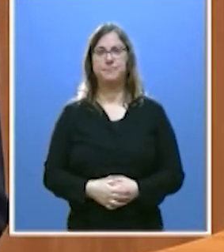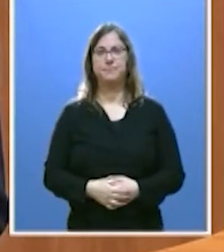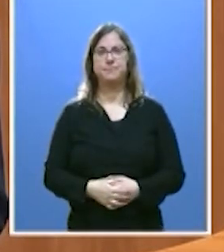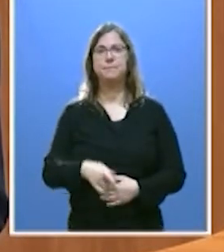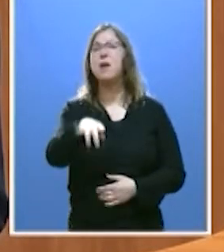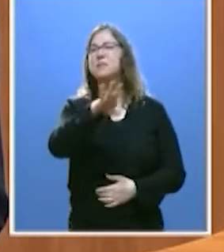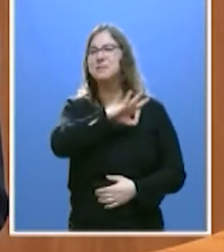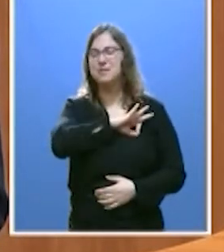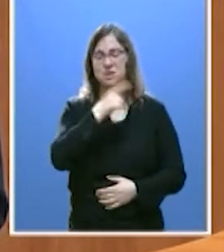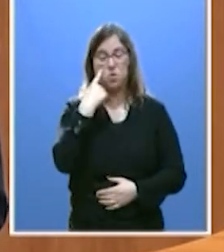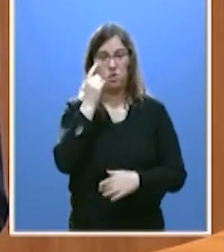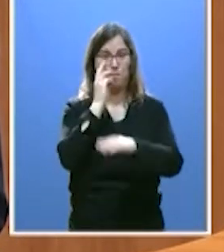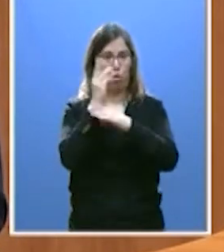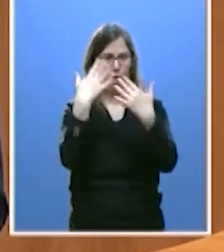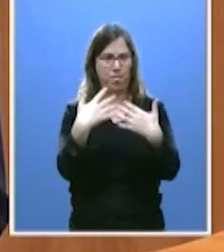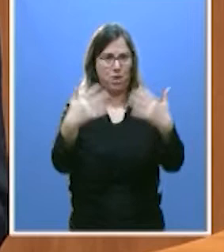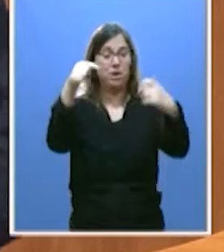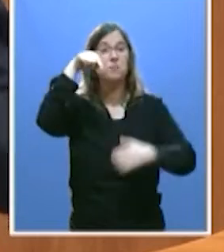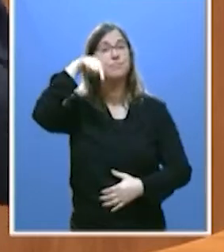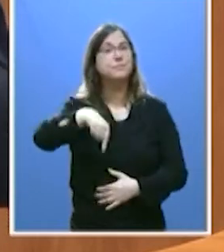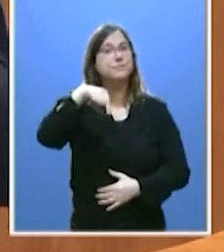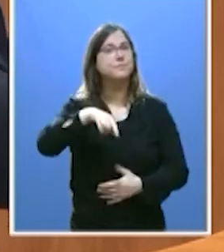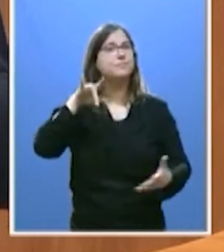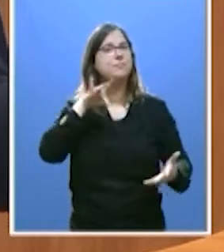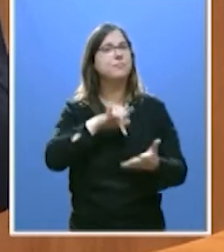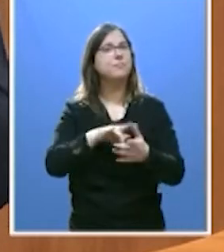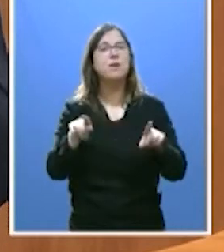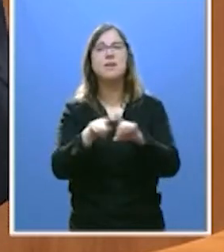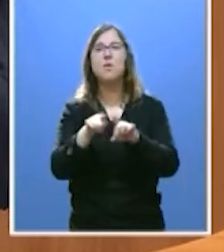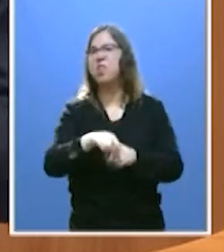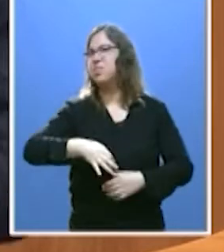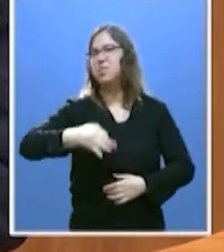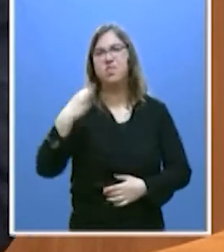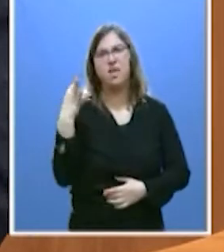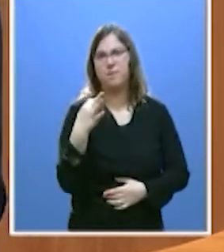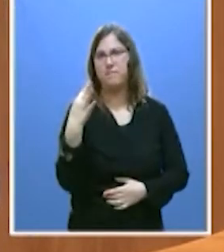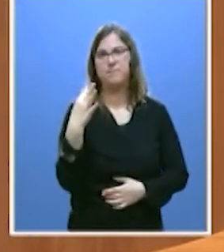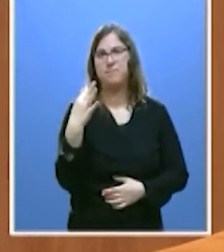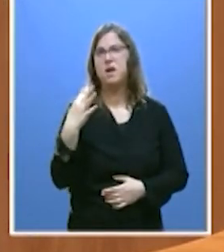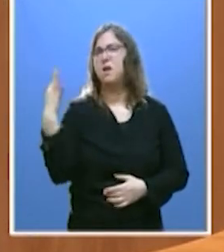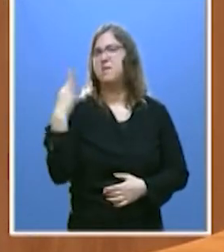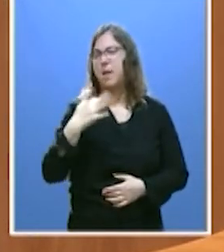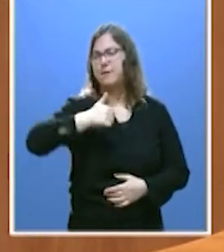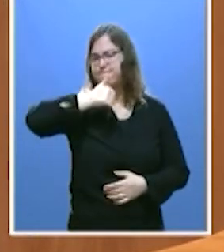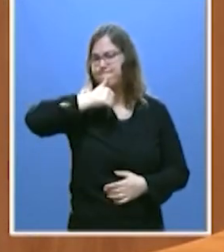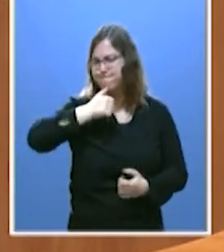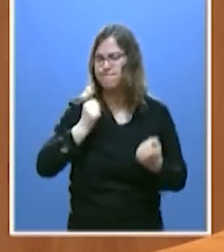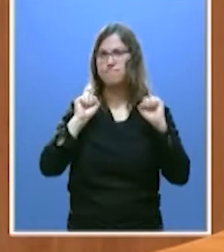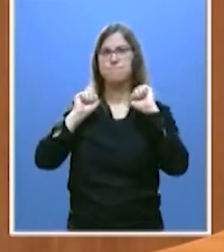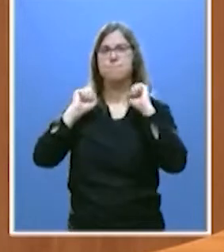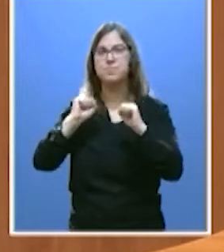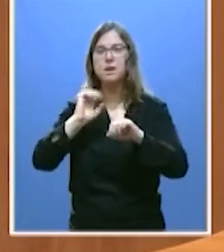Señores procuradores, hoy tenemos la obligación de resistirnos a